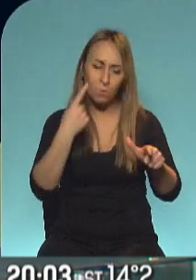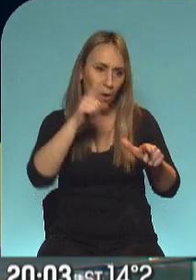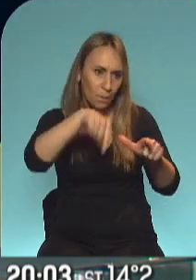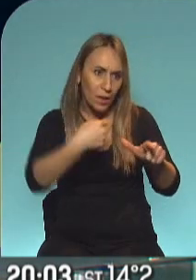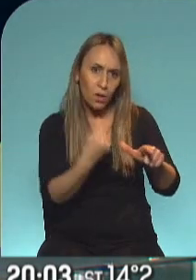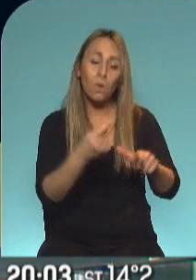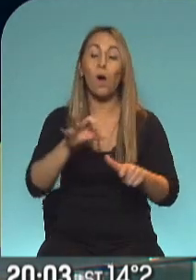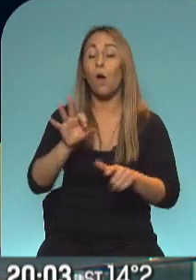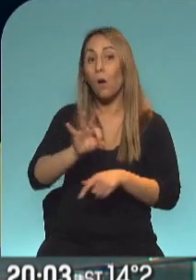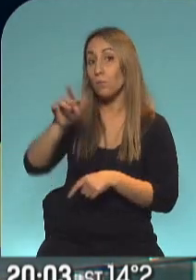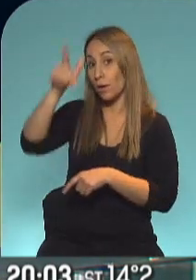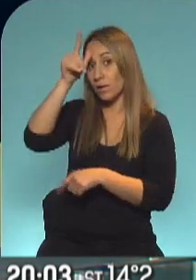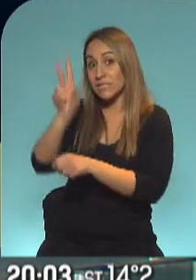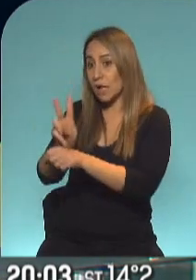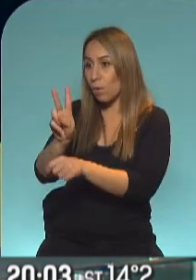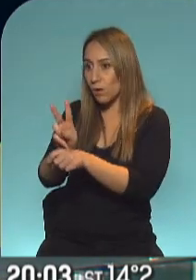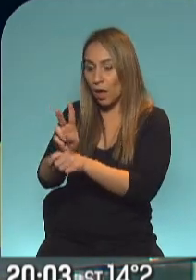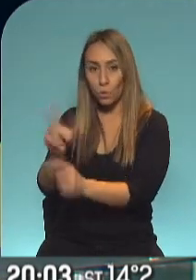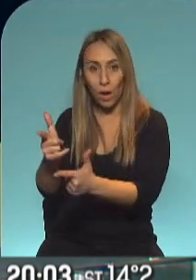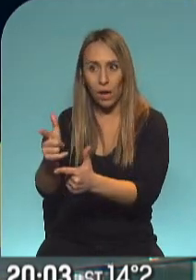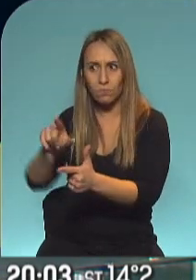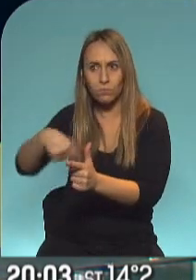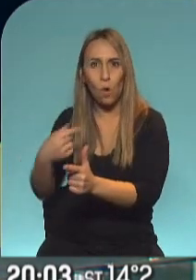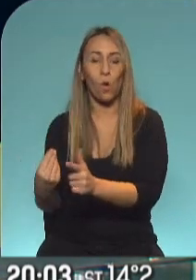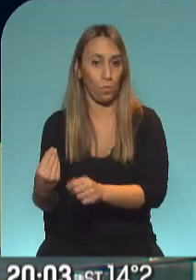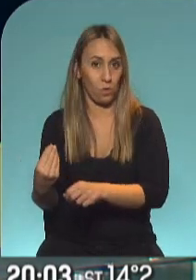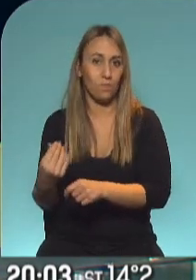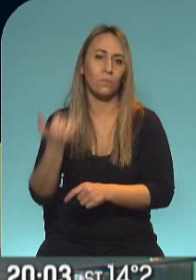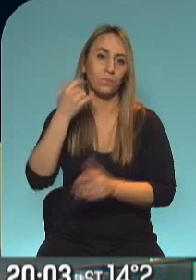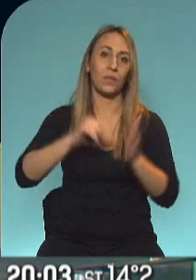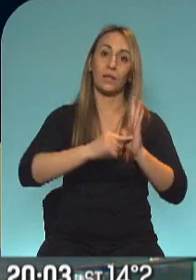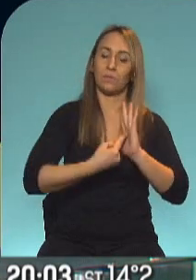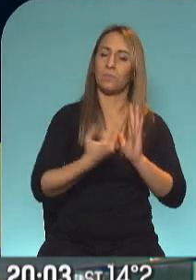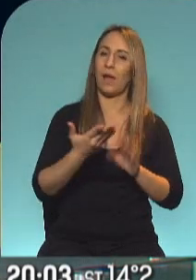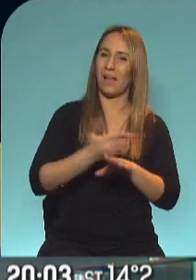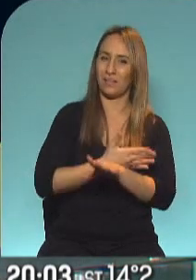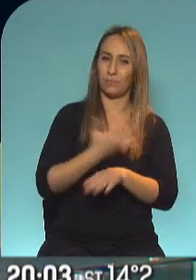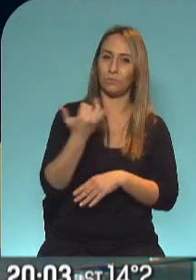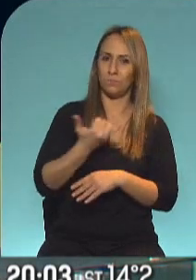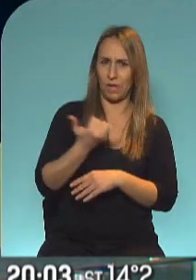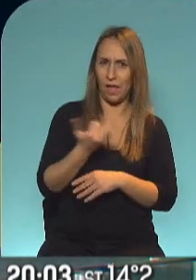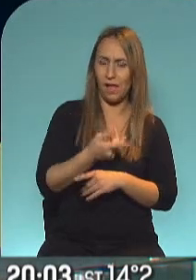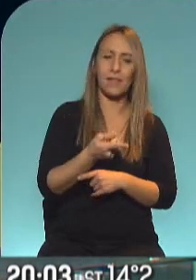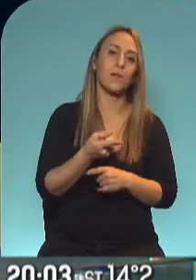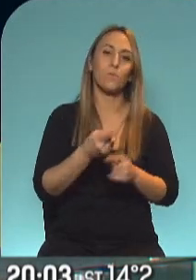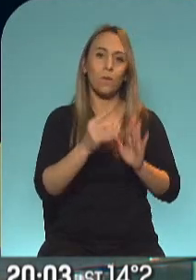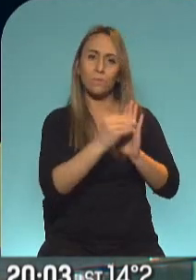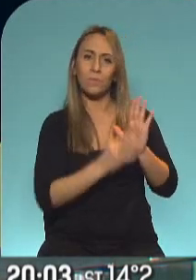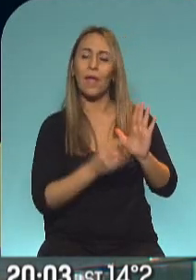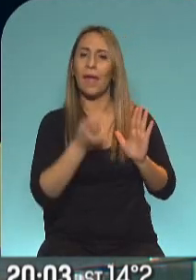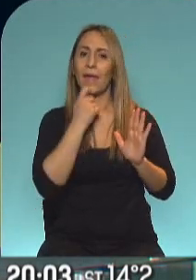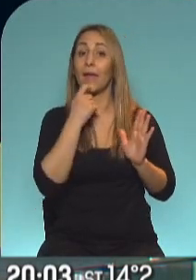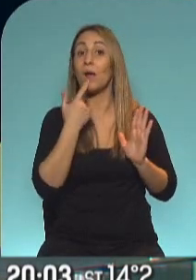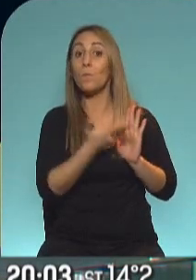índices de inseguridad. Y la provincia de Buenos Aires ya tenía determinados ejemplos mediáticos y de los no mediáticos como para que